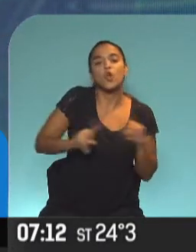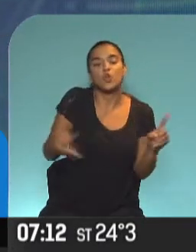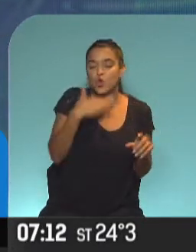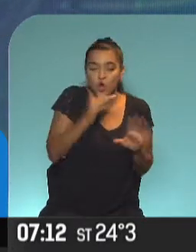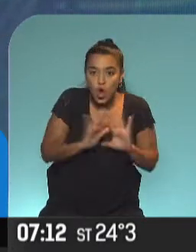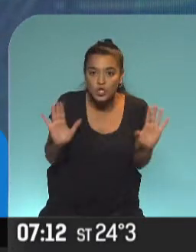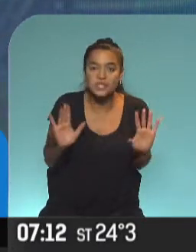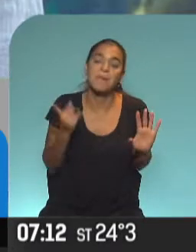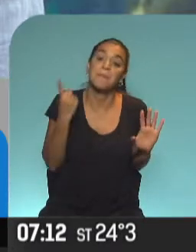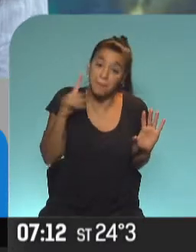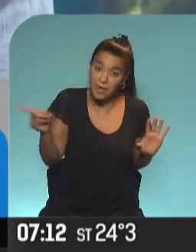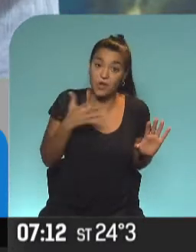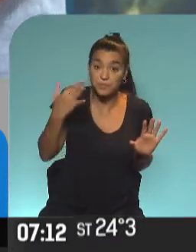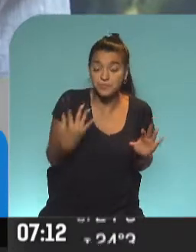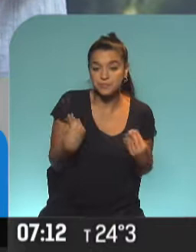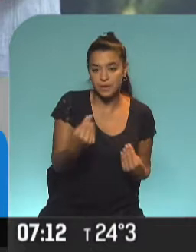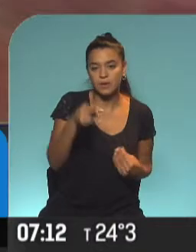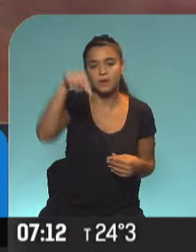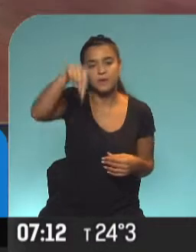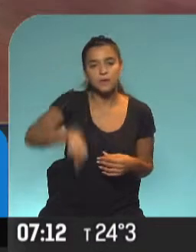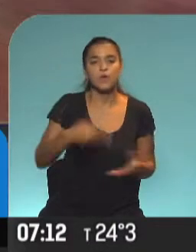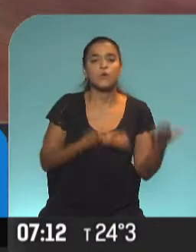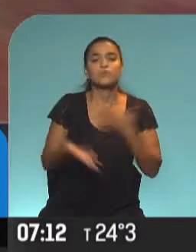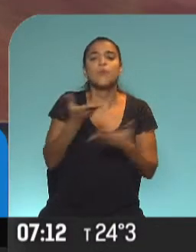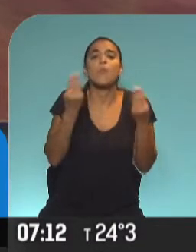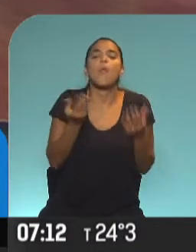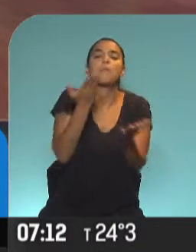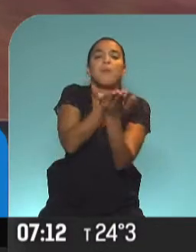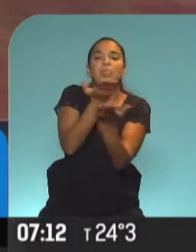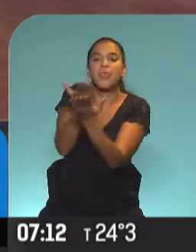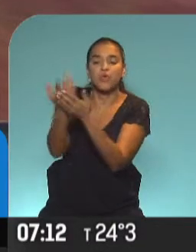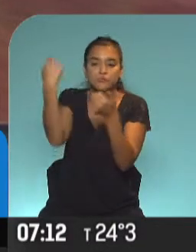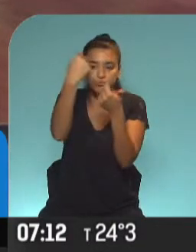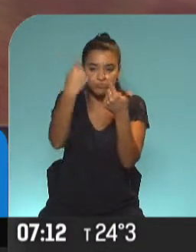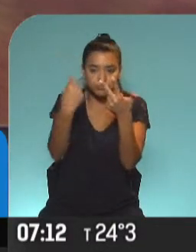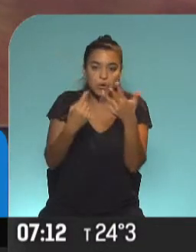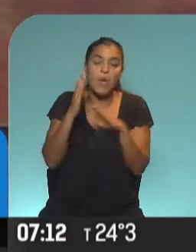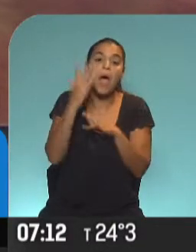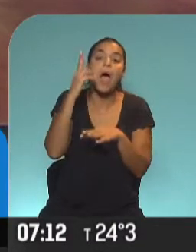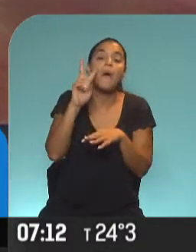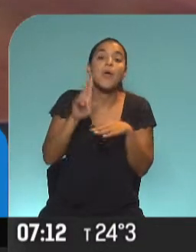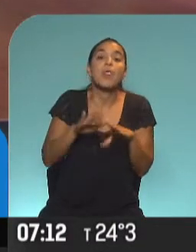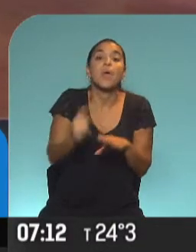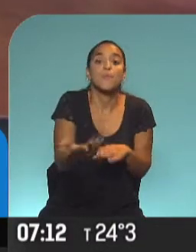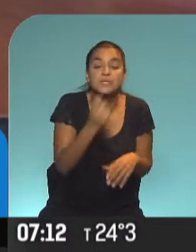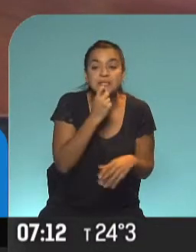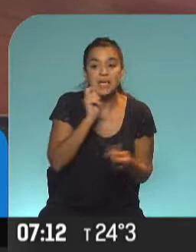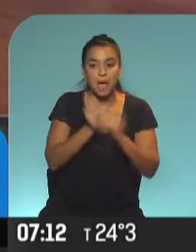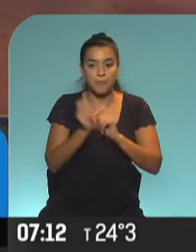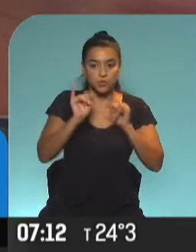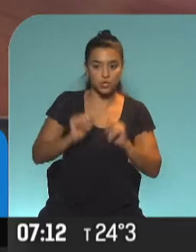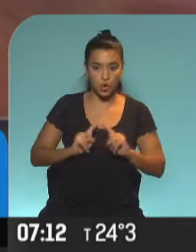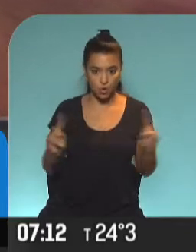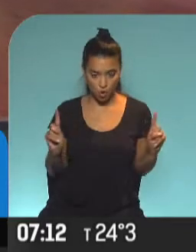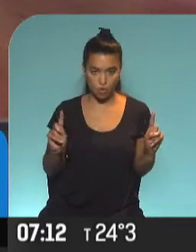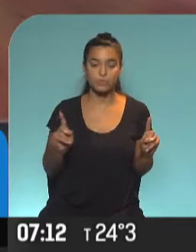pero lo cierto es que tenemos para compartir entonces cuáles son los pedidos para ver después si hay algún cambio, a ver si algo de esto